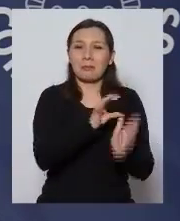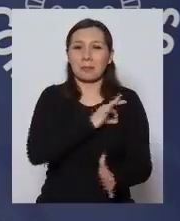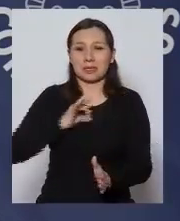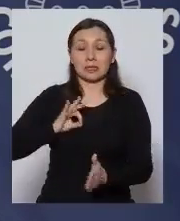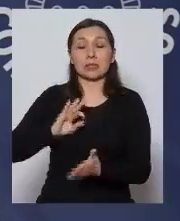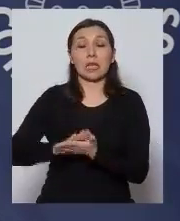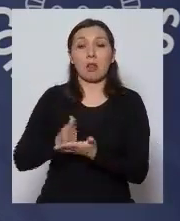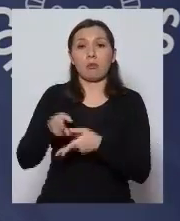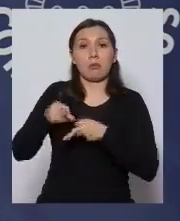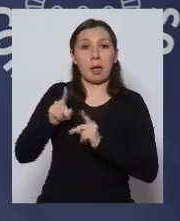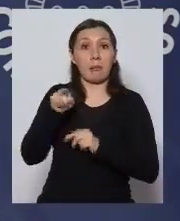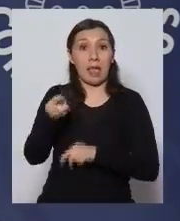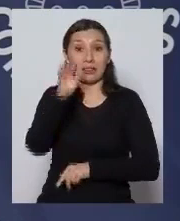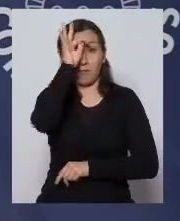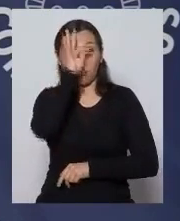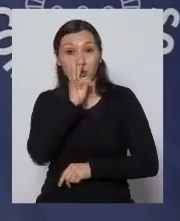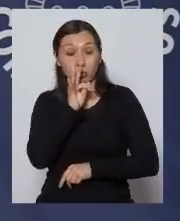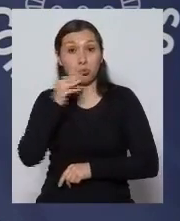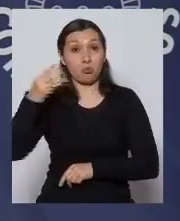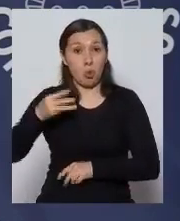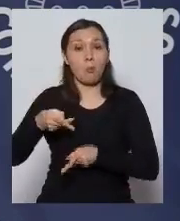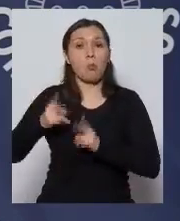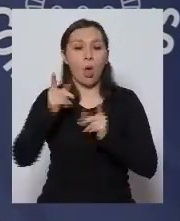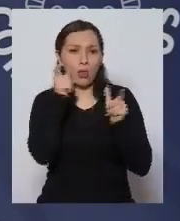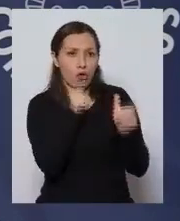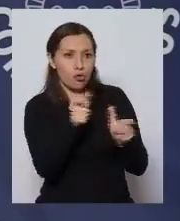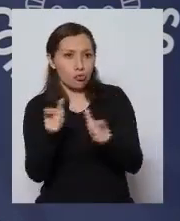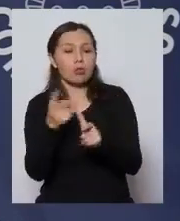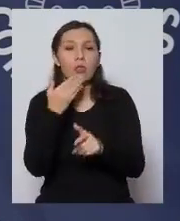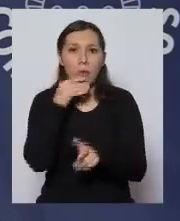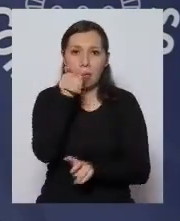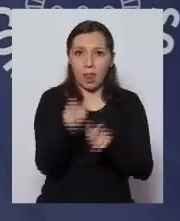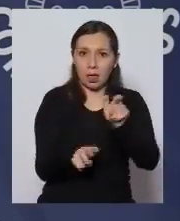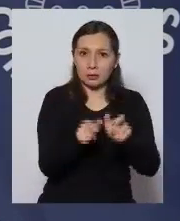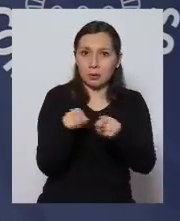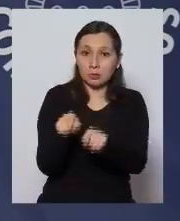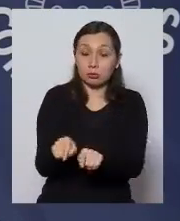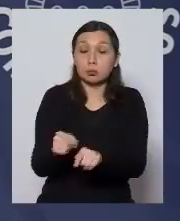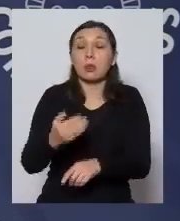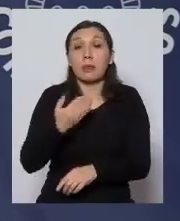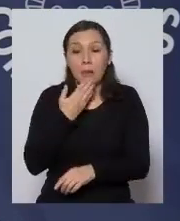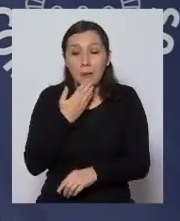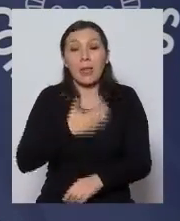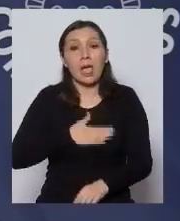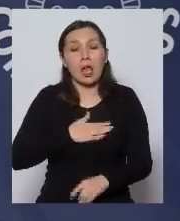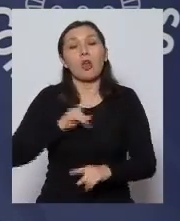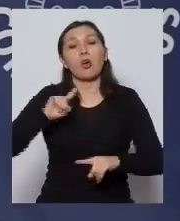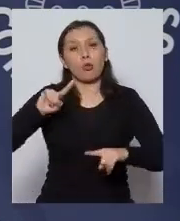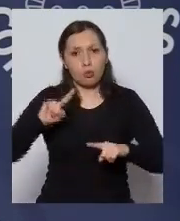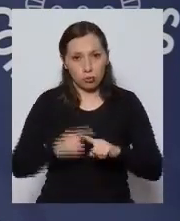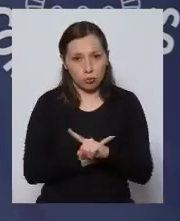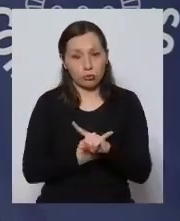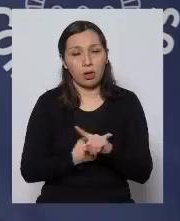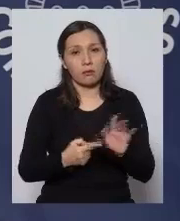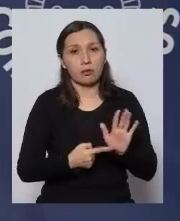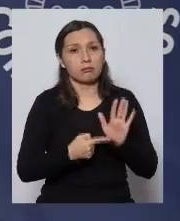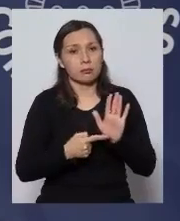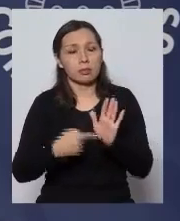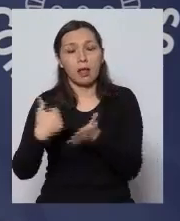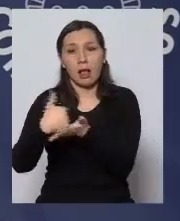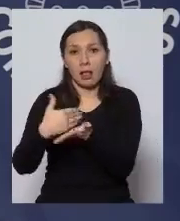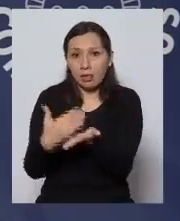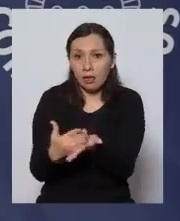Salud que permite esa colaboración y también quiero una vez más relevar la